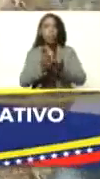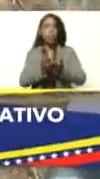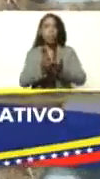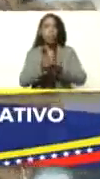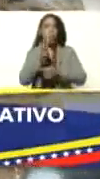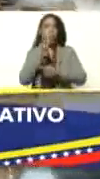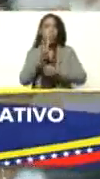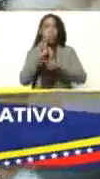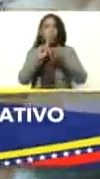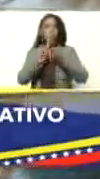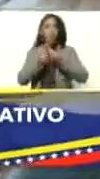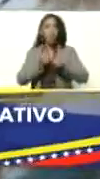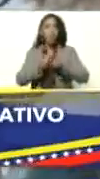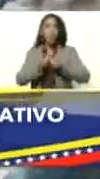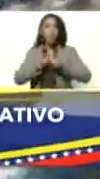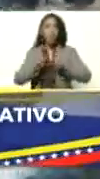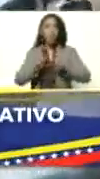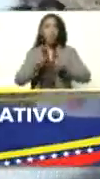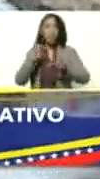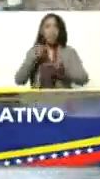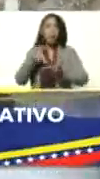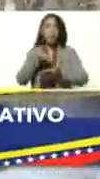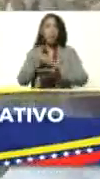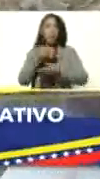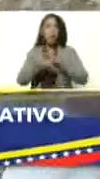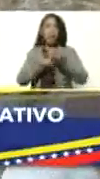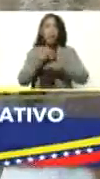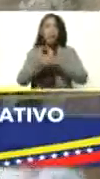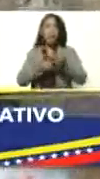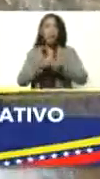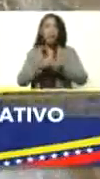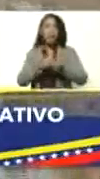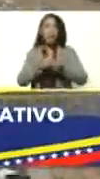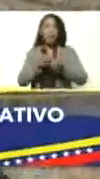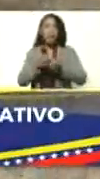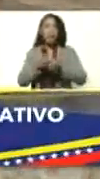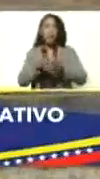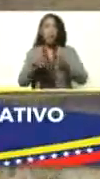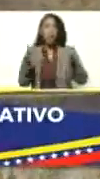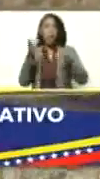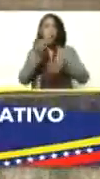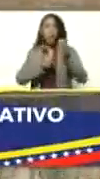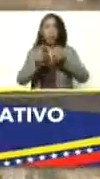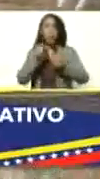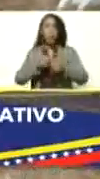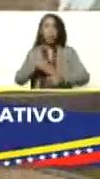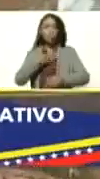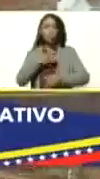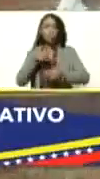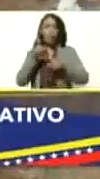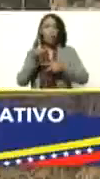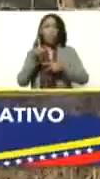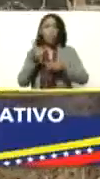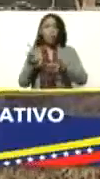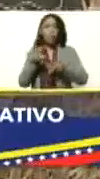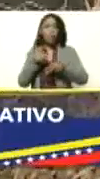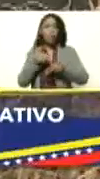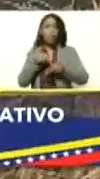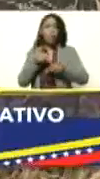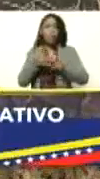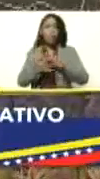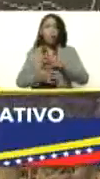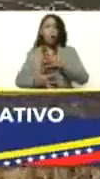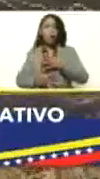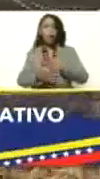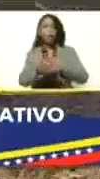dos condiciones, cabras que producen la mayor cantidad de leche posible en una lactancia larga